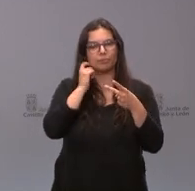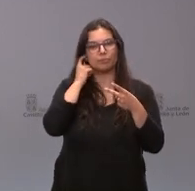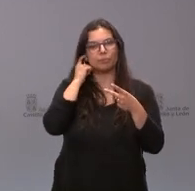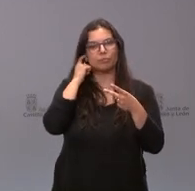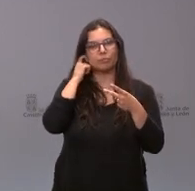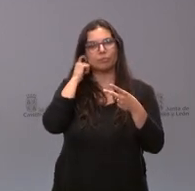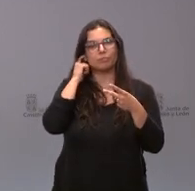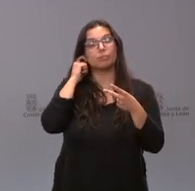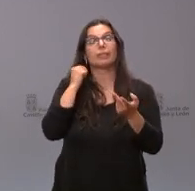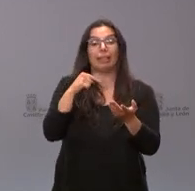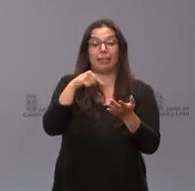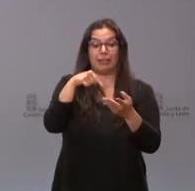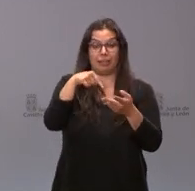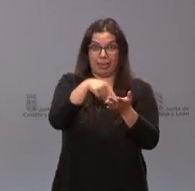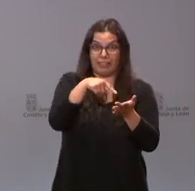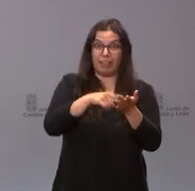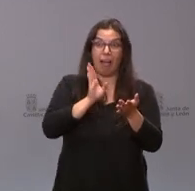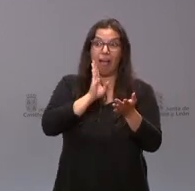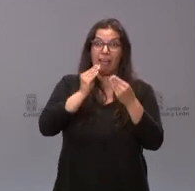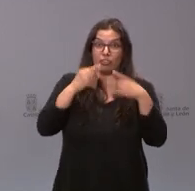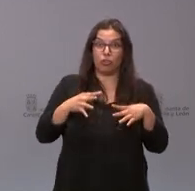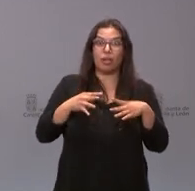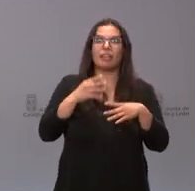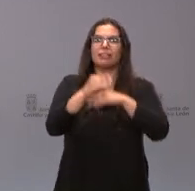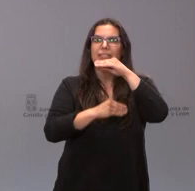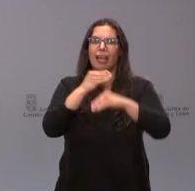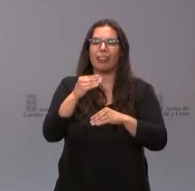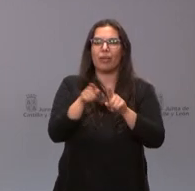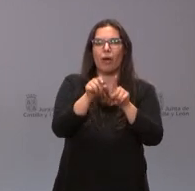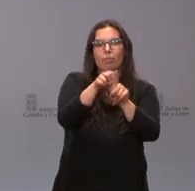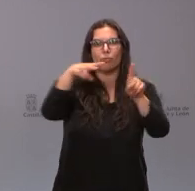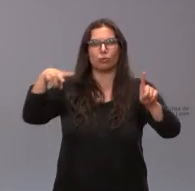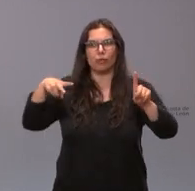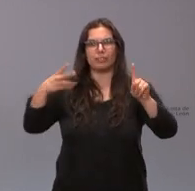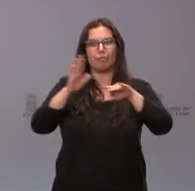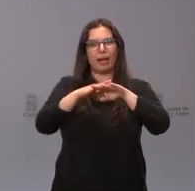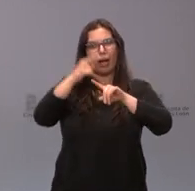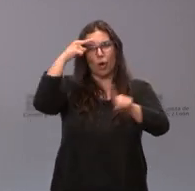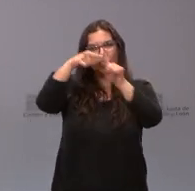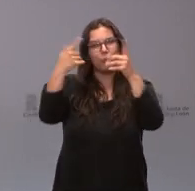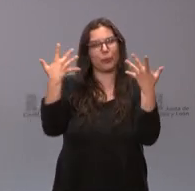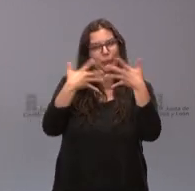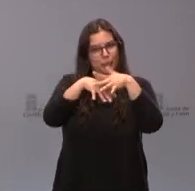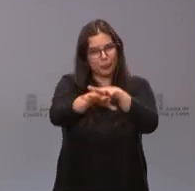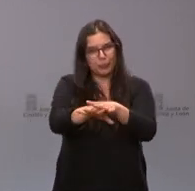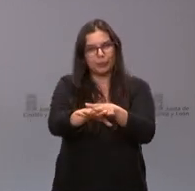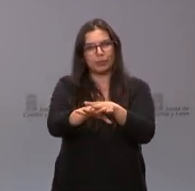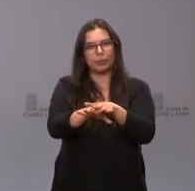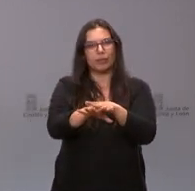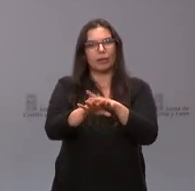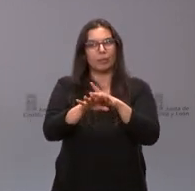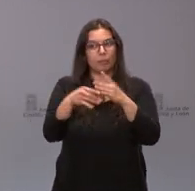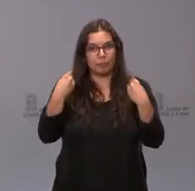esta reivindicación de la historia común se realice de una perspectiva integradora, precisamente para buscar